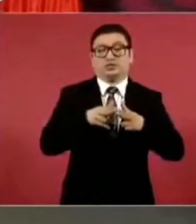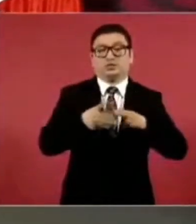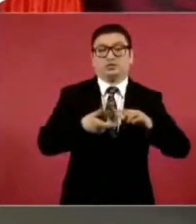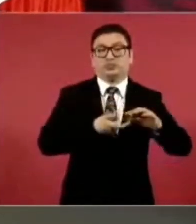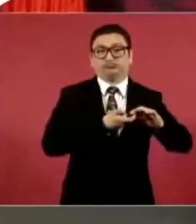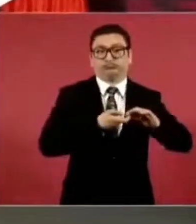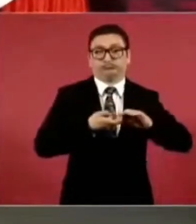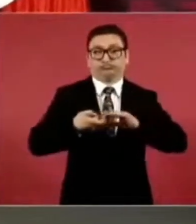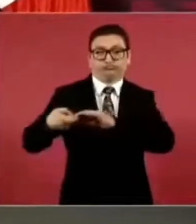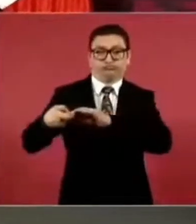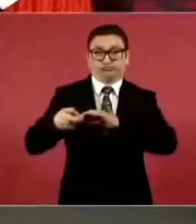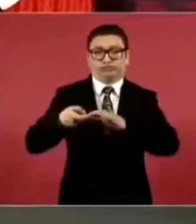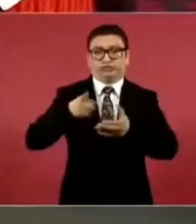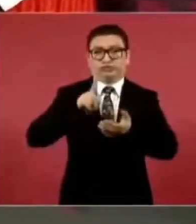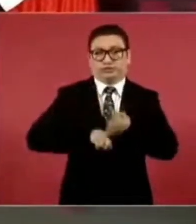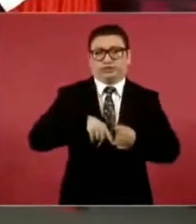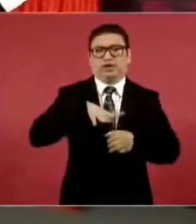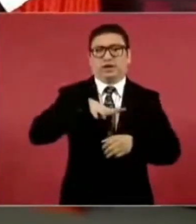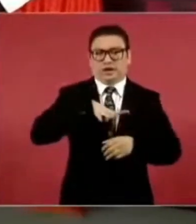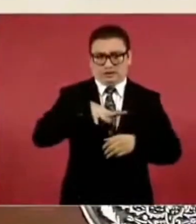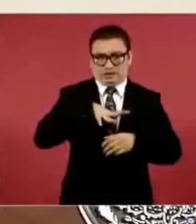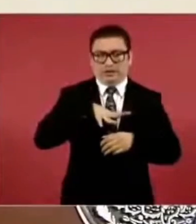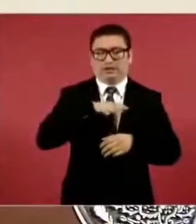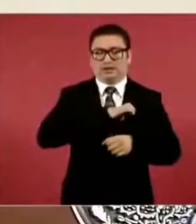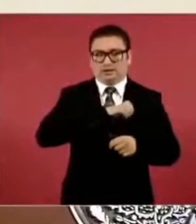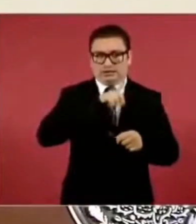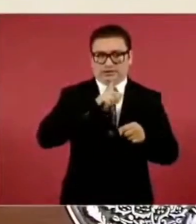había vigilancia especial